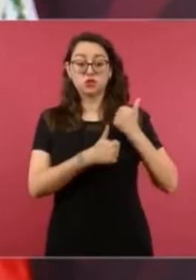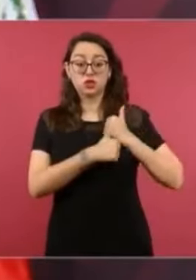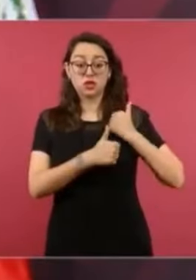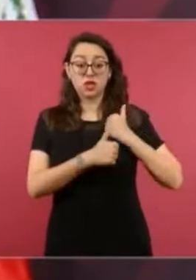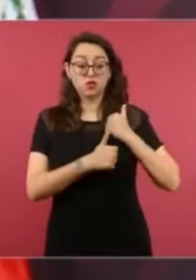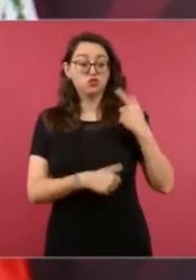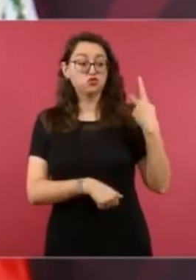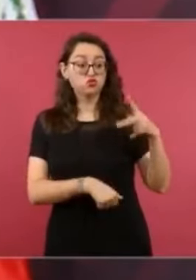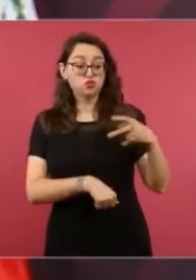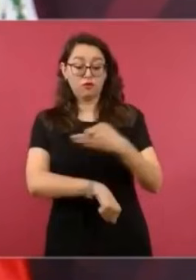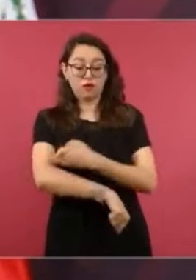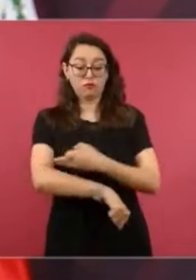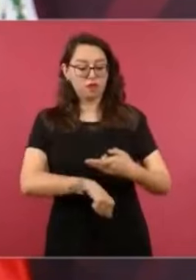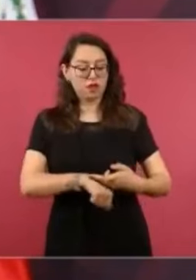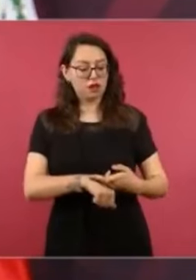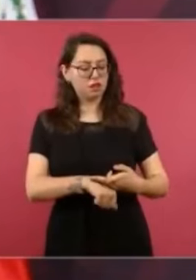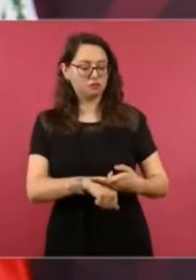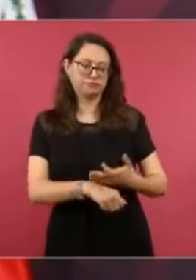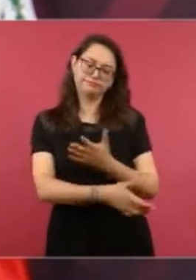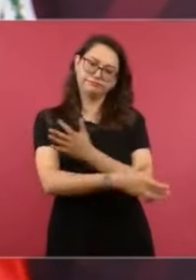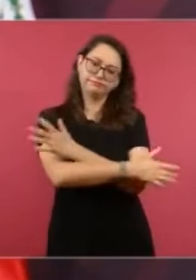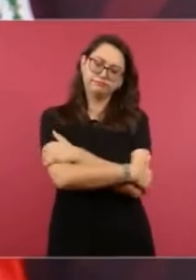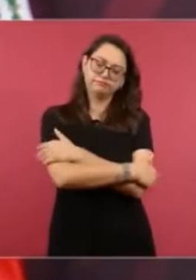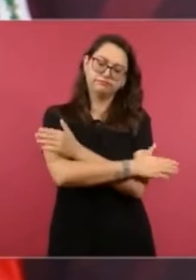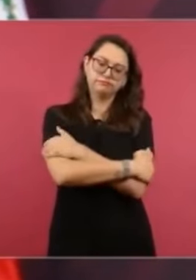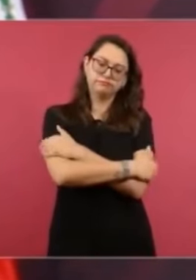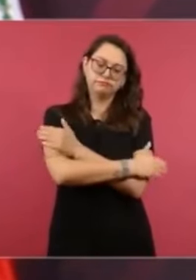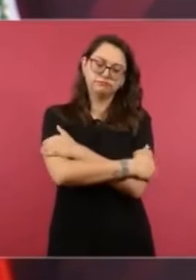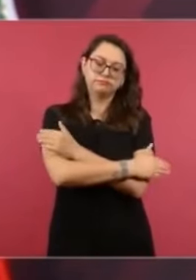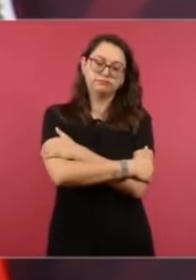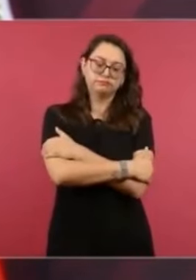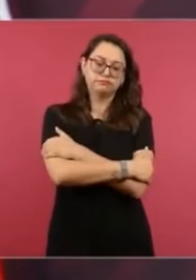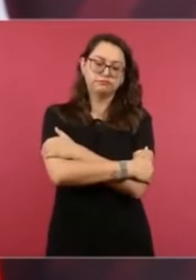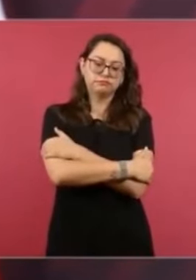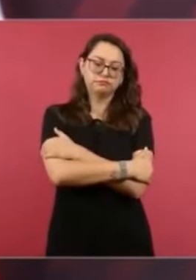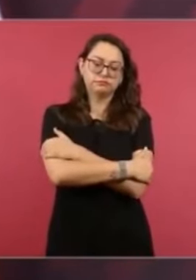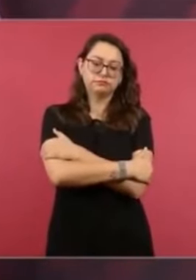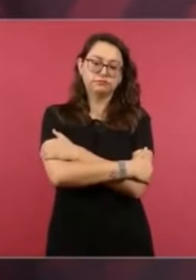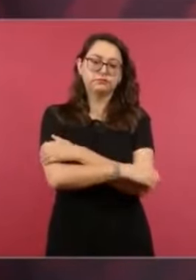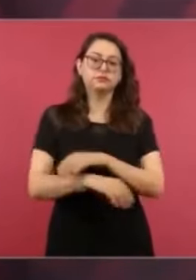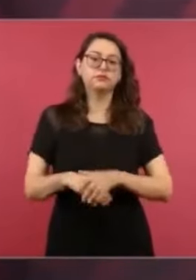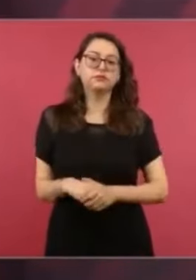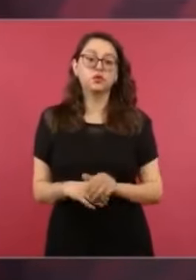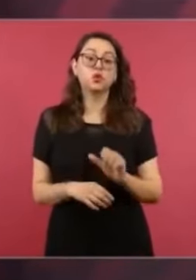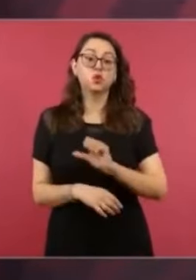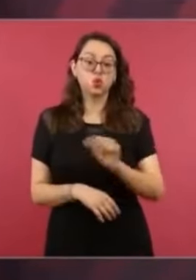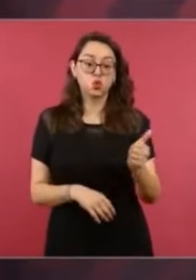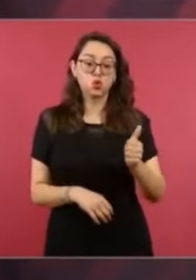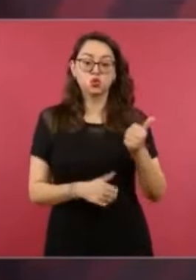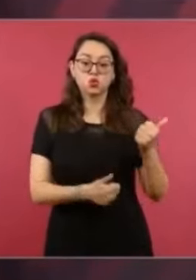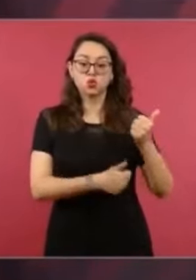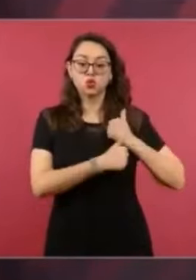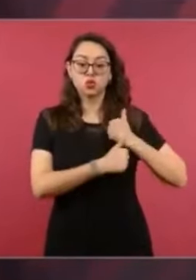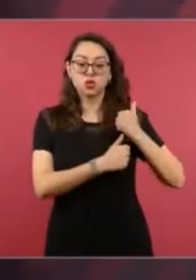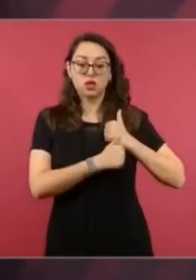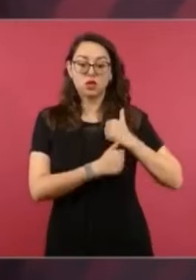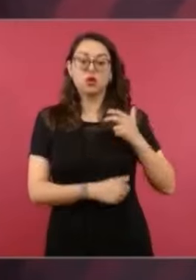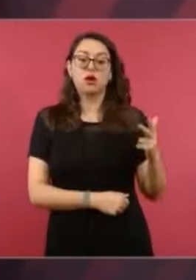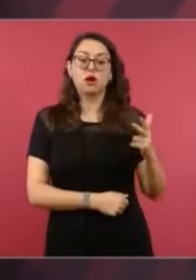que perdió la vida, primero, otro herido, afortunadamente ya